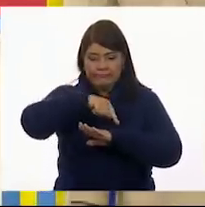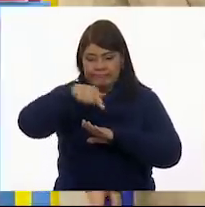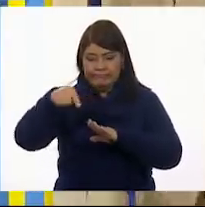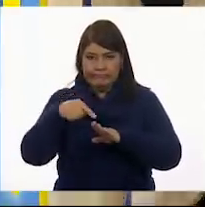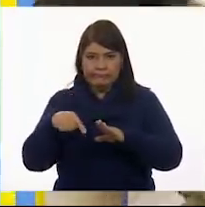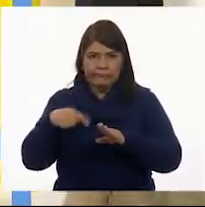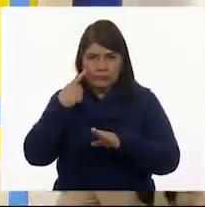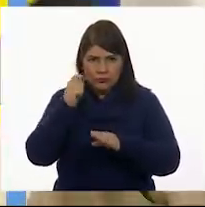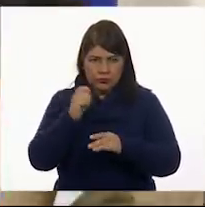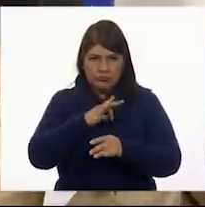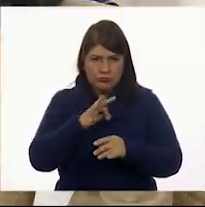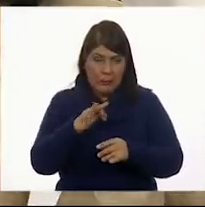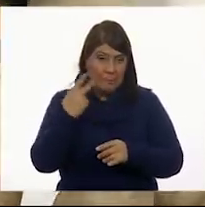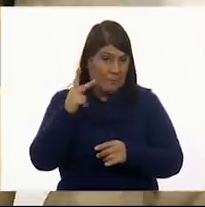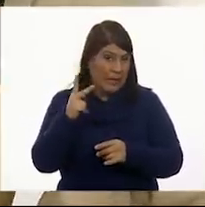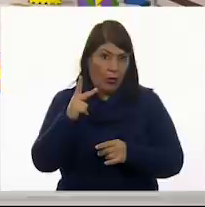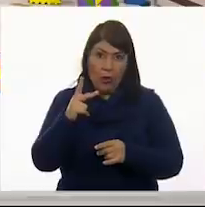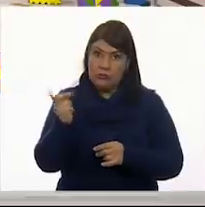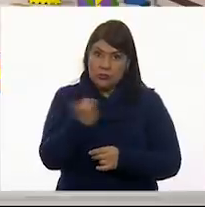este lado.